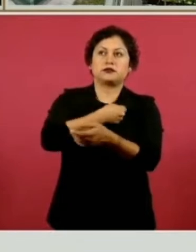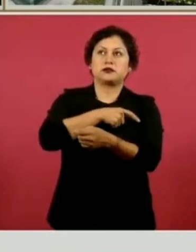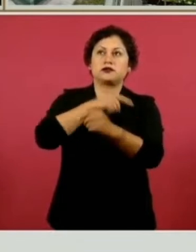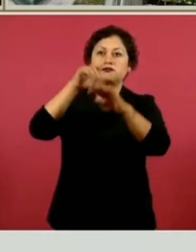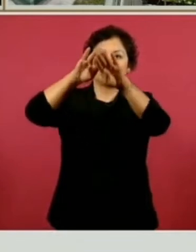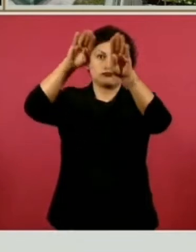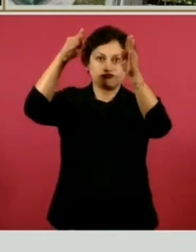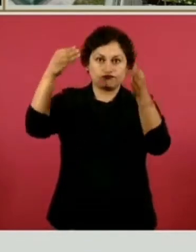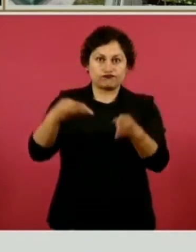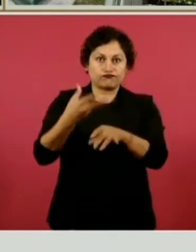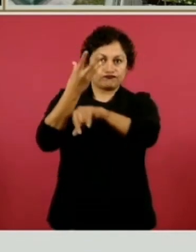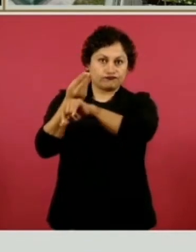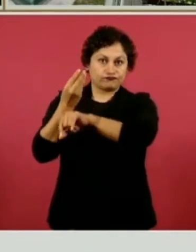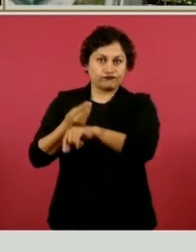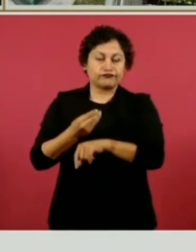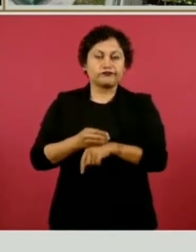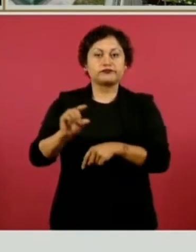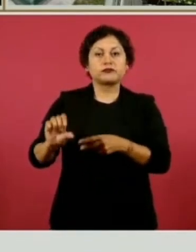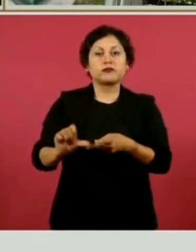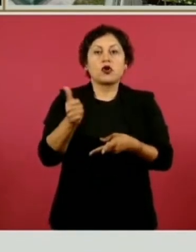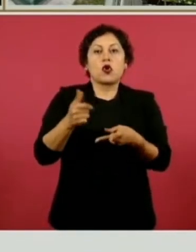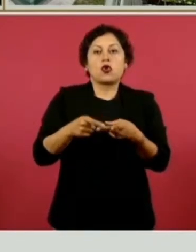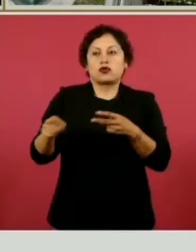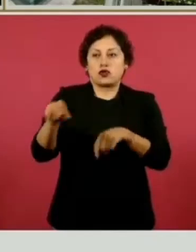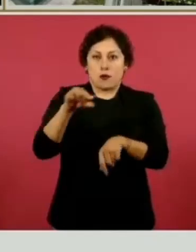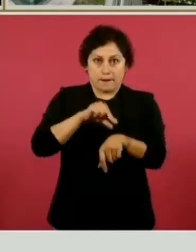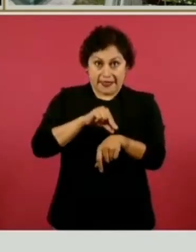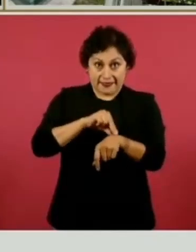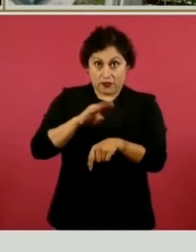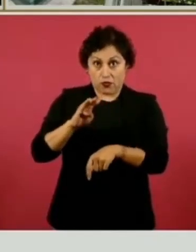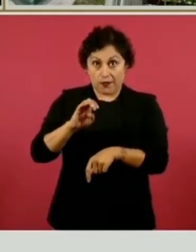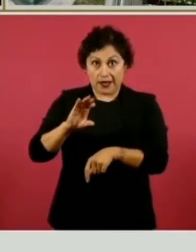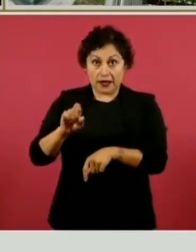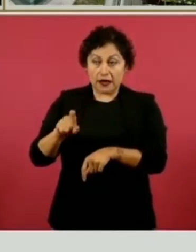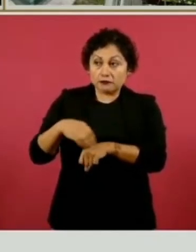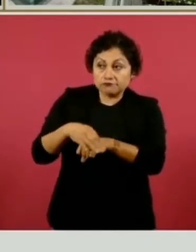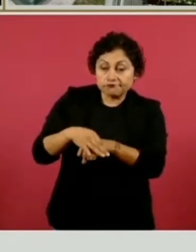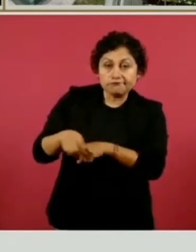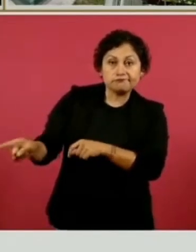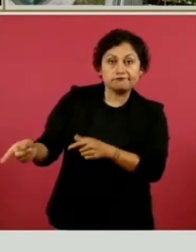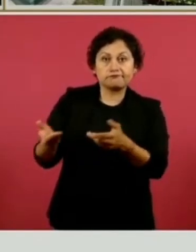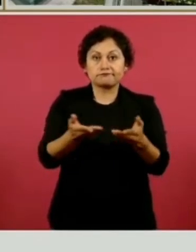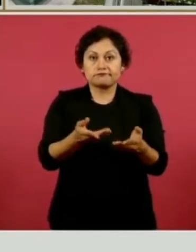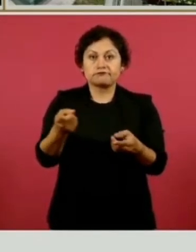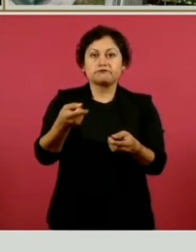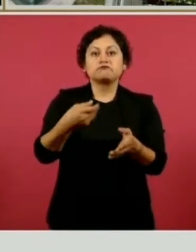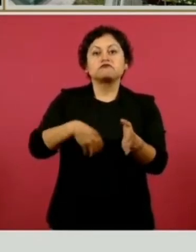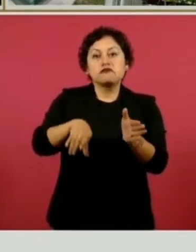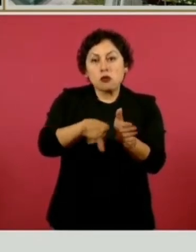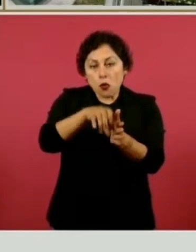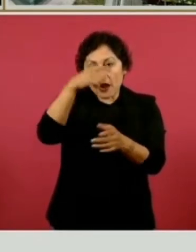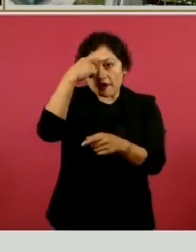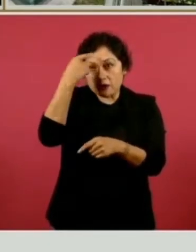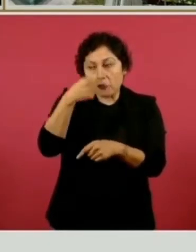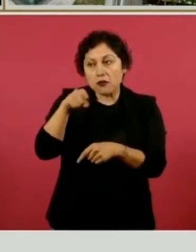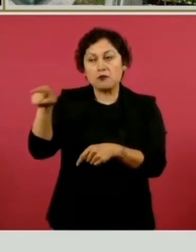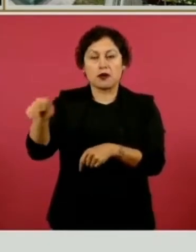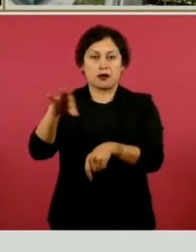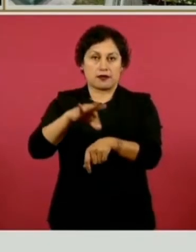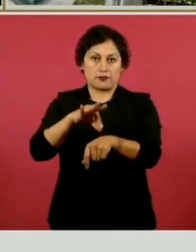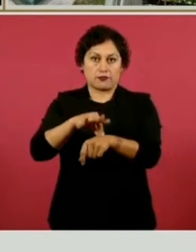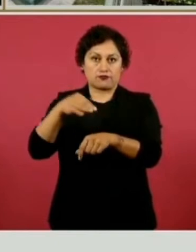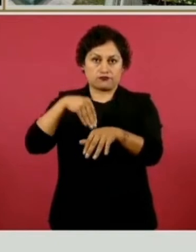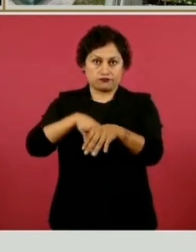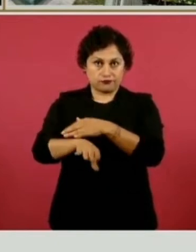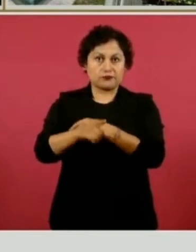la construcción del cuarto para el médico becario. Muchos de estos centros de salud muy pequeños tienen un espacio en donde se hace el servicio social